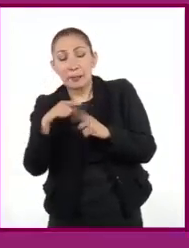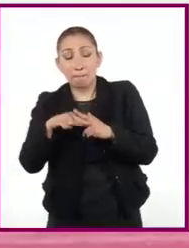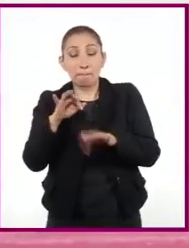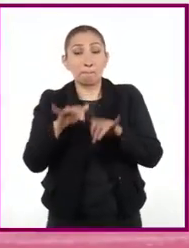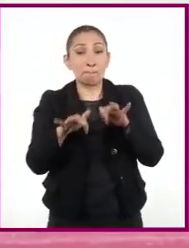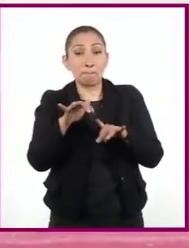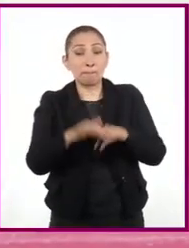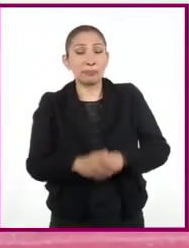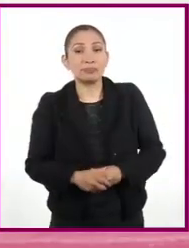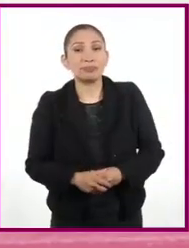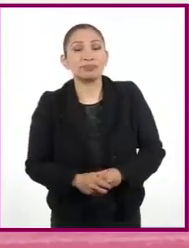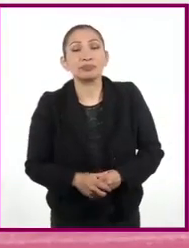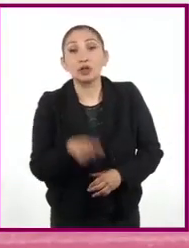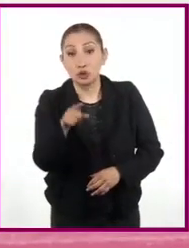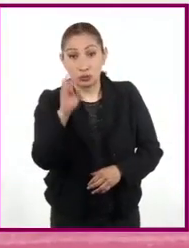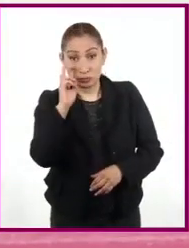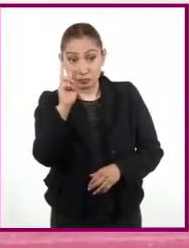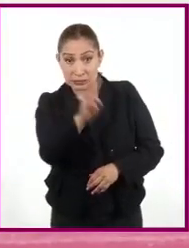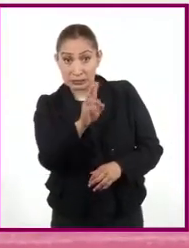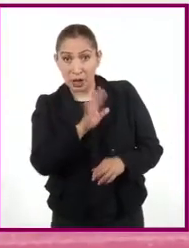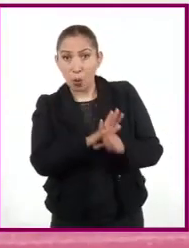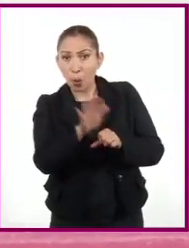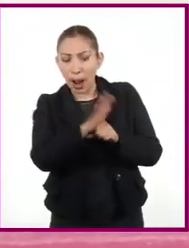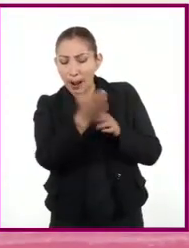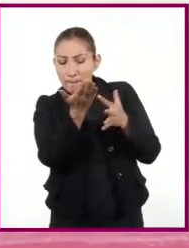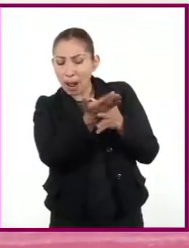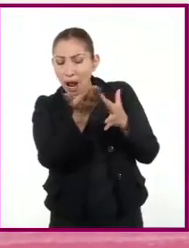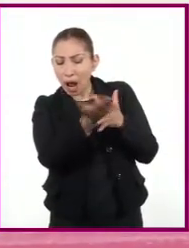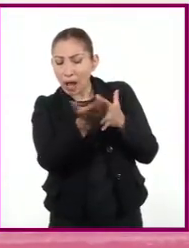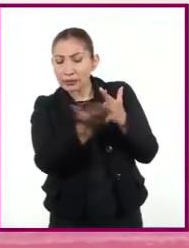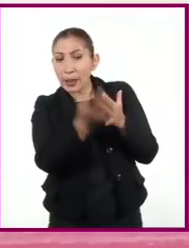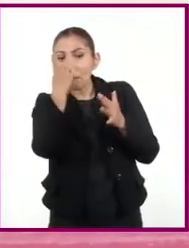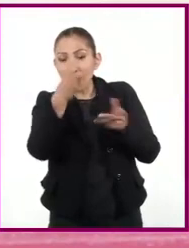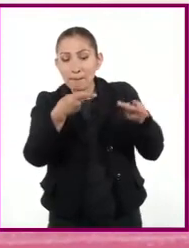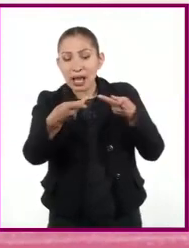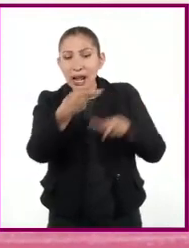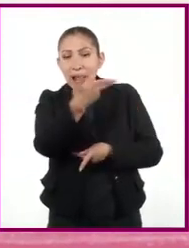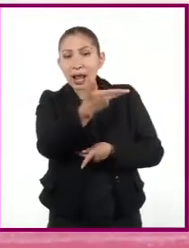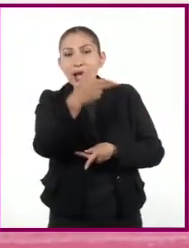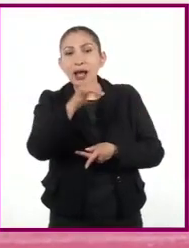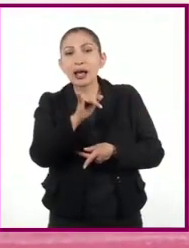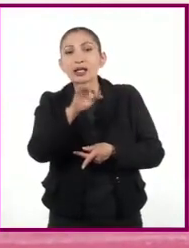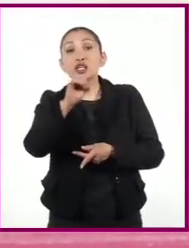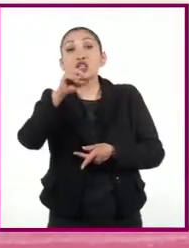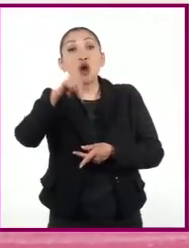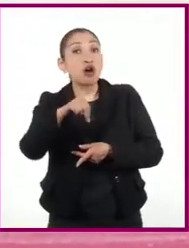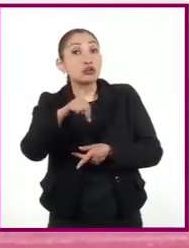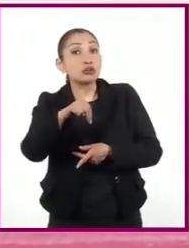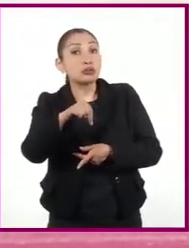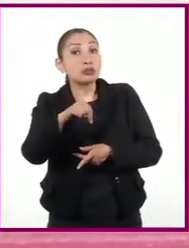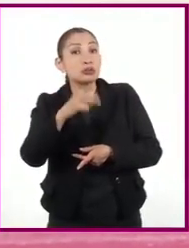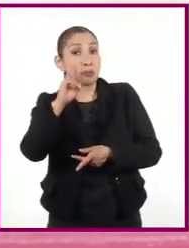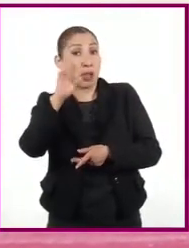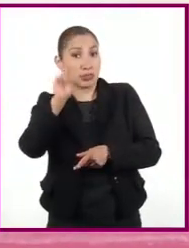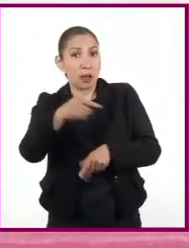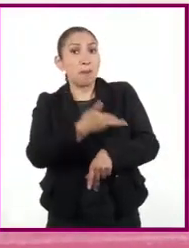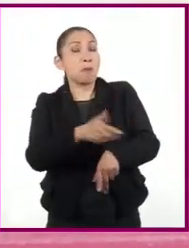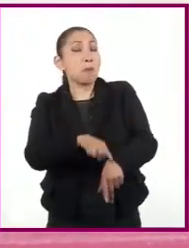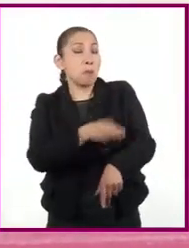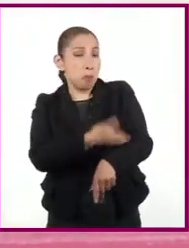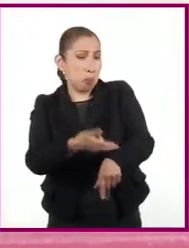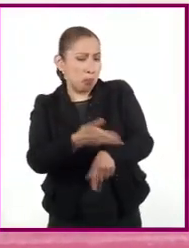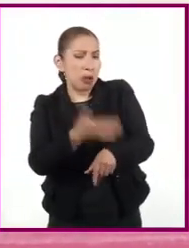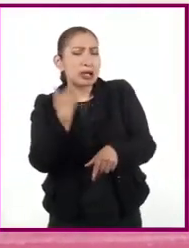escribir. ¿Pudieron notar cuáles fueron los pasos para elaborar un guión? En realidad es un proceso